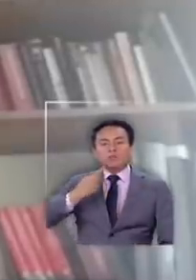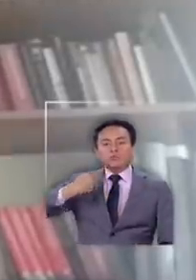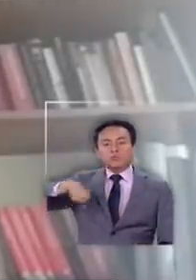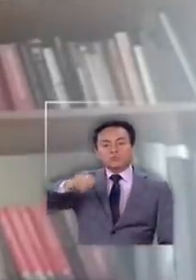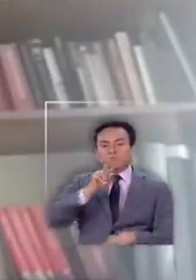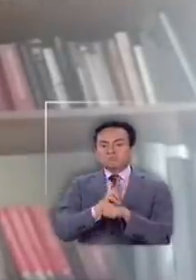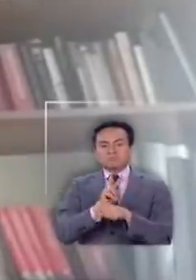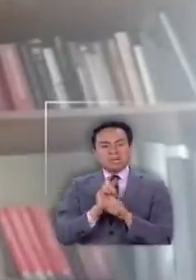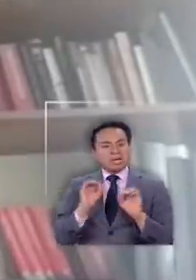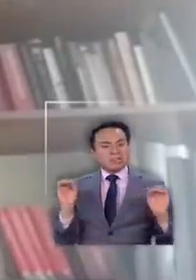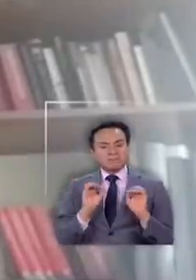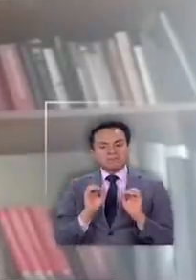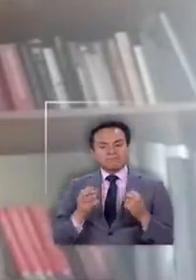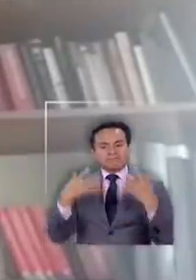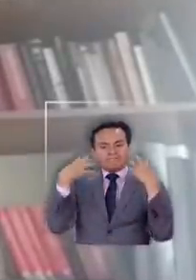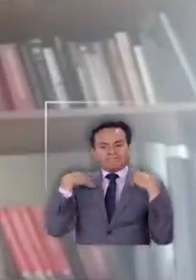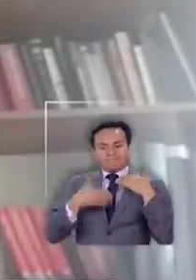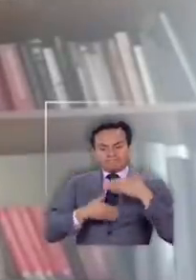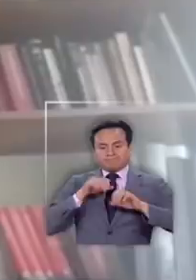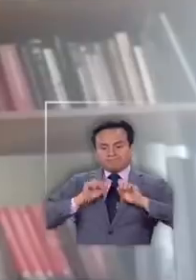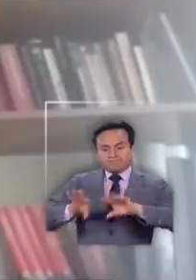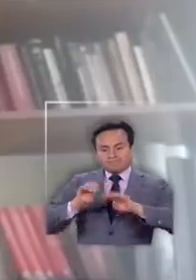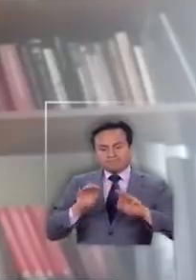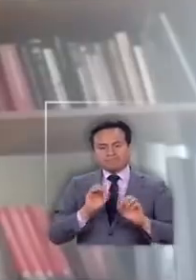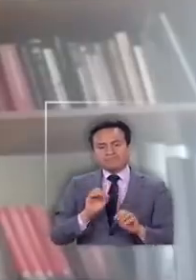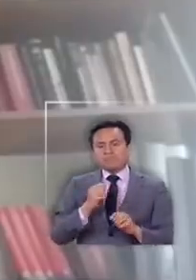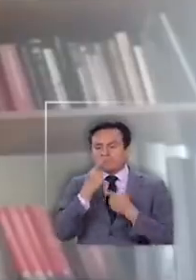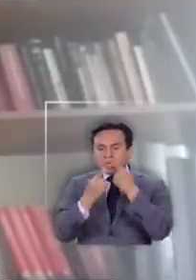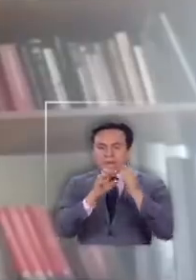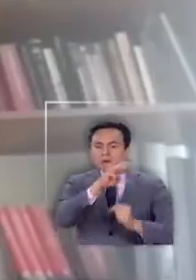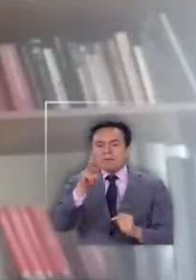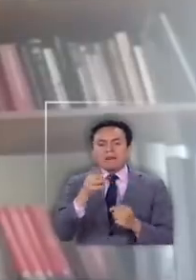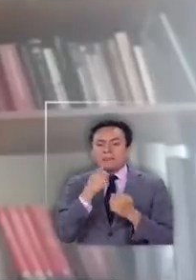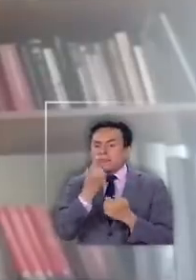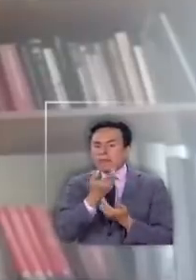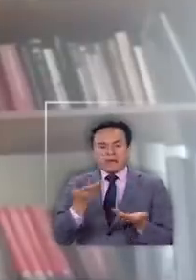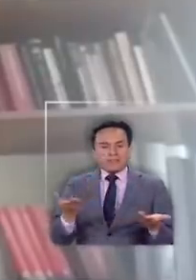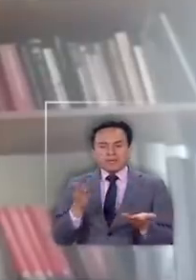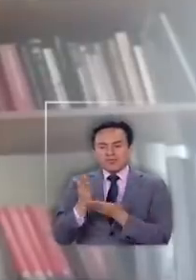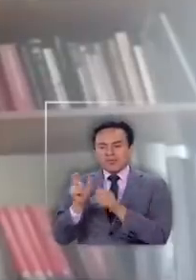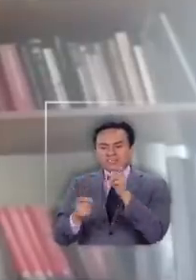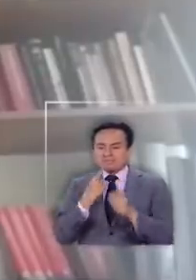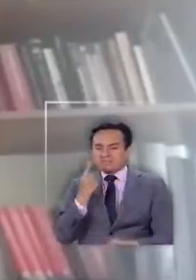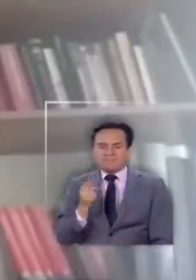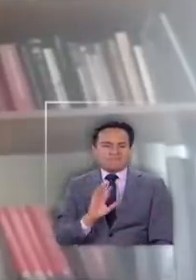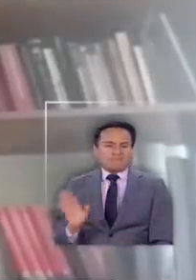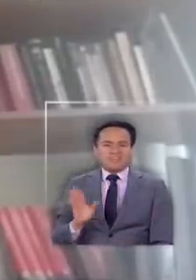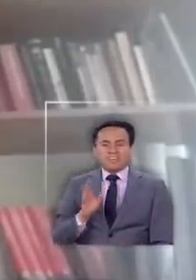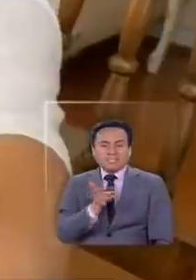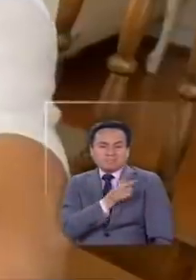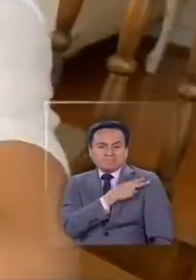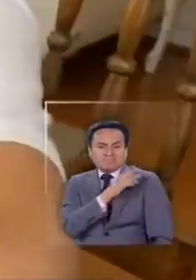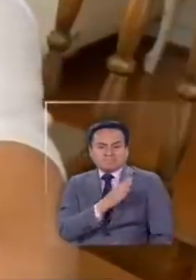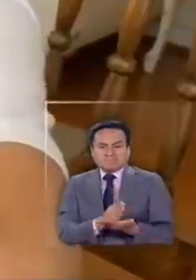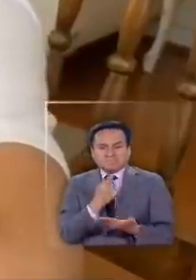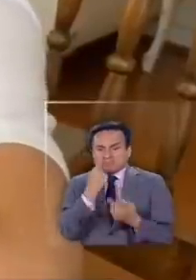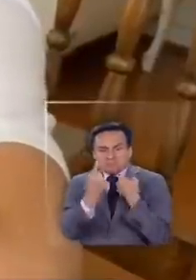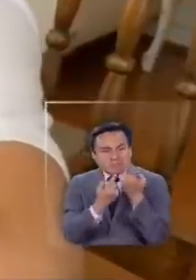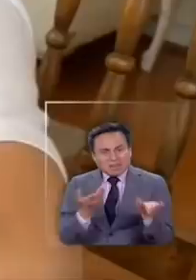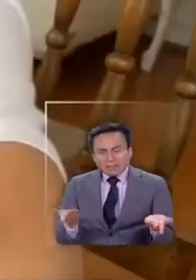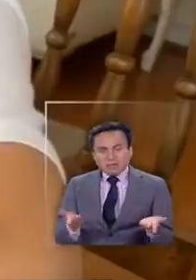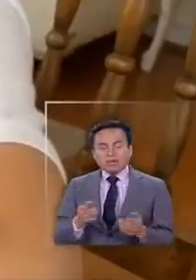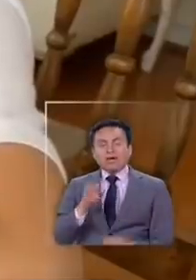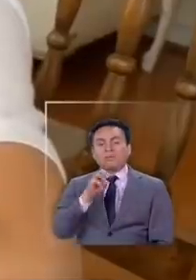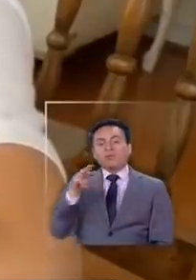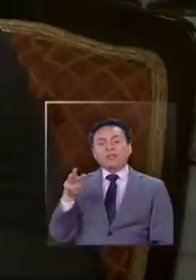como profesores, que somos los que llevamos los procesos pedagógicos, no se consultó a los depoderados, mucho menos a los estudiantes y tampoco a los sostenedores. Ahora bien, entre